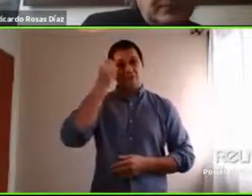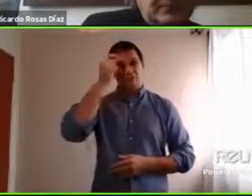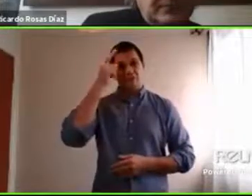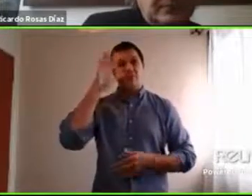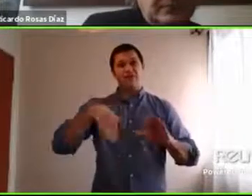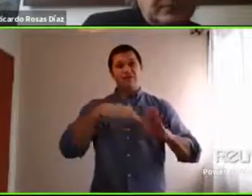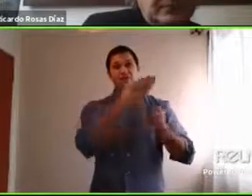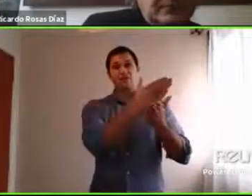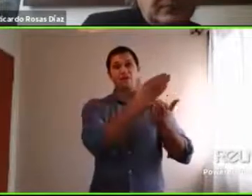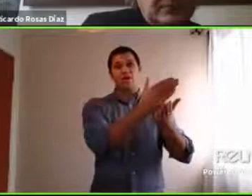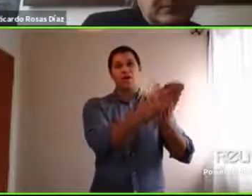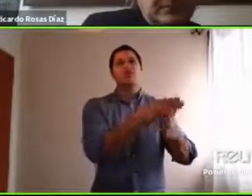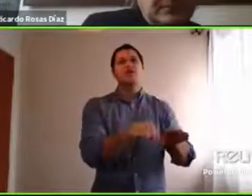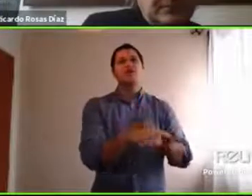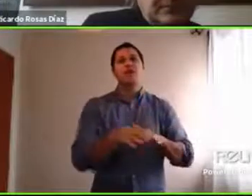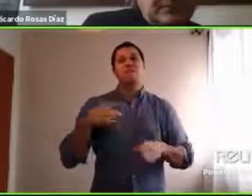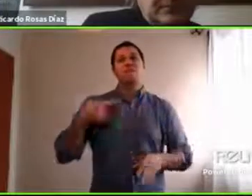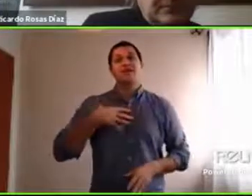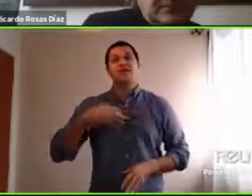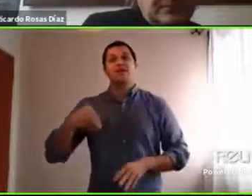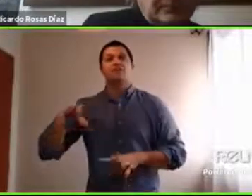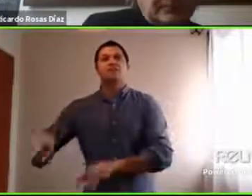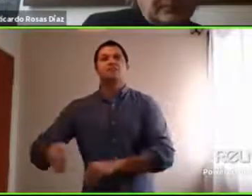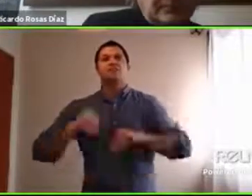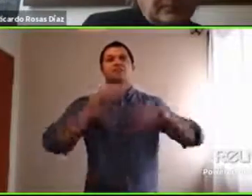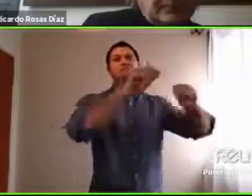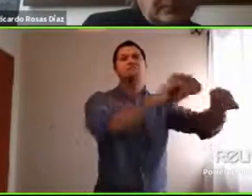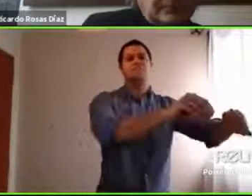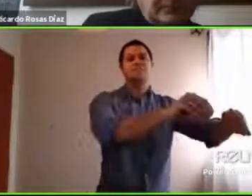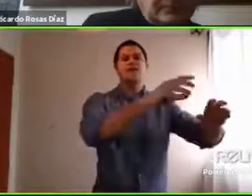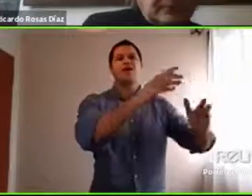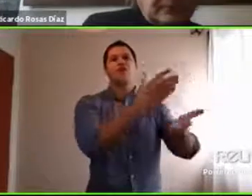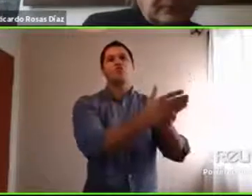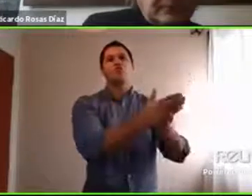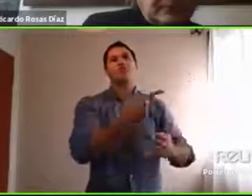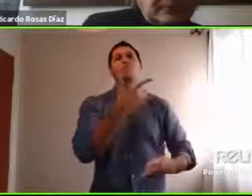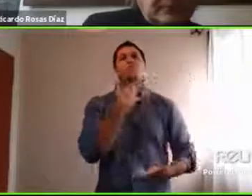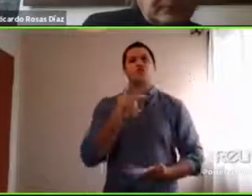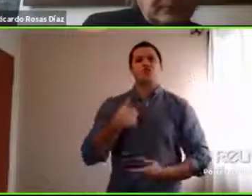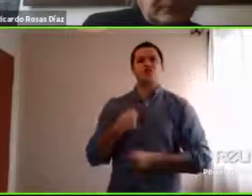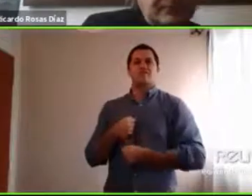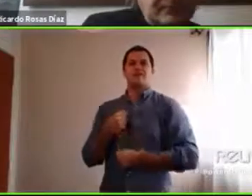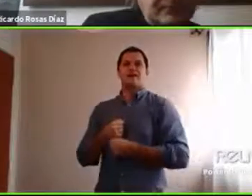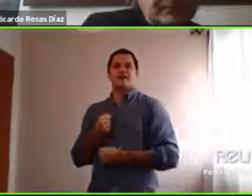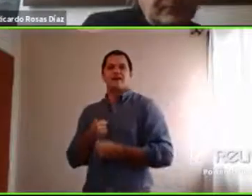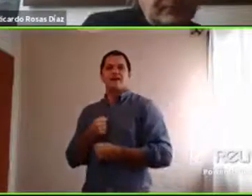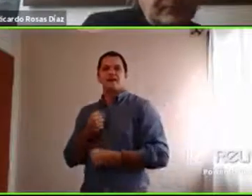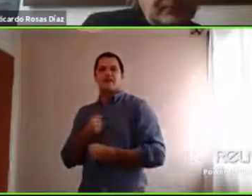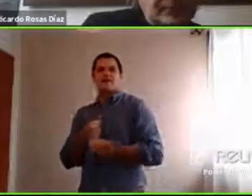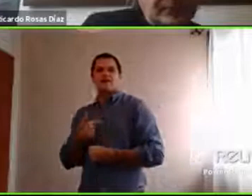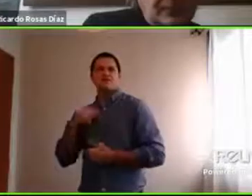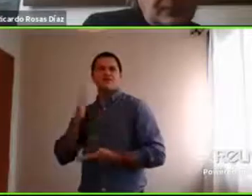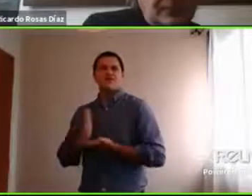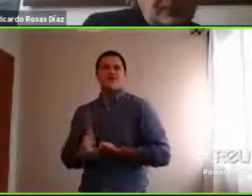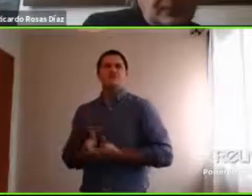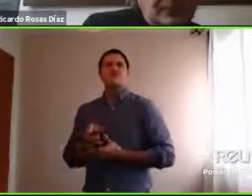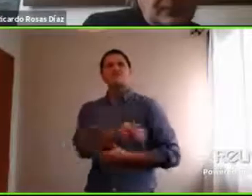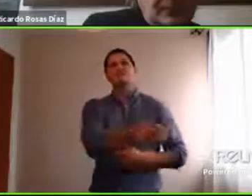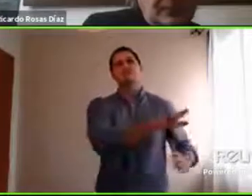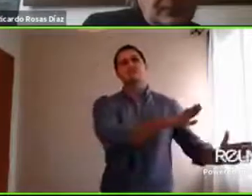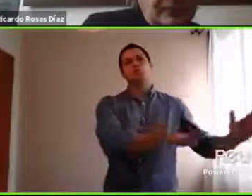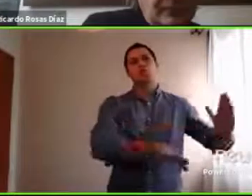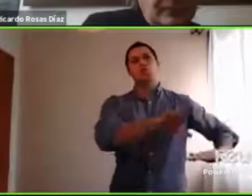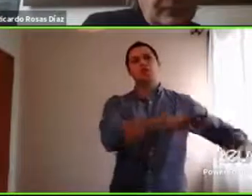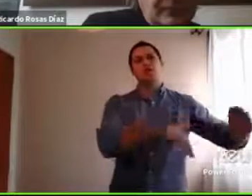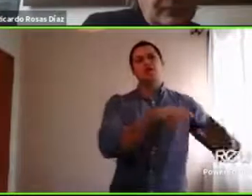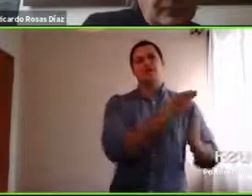de la palabra sino como que bueno tenemos que trabajar los adultos tantas horas y está bien que sepamos que los chicos van a estar durante